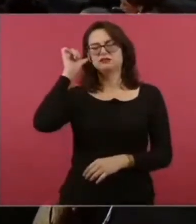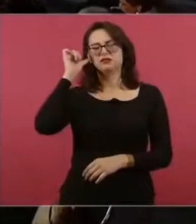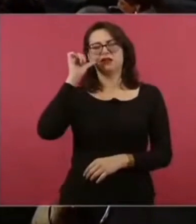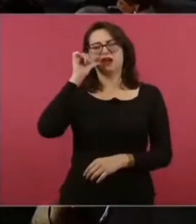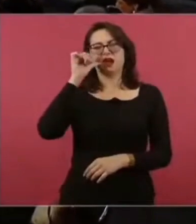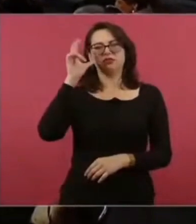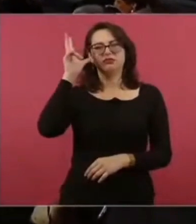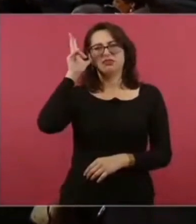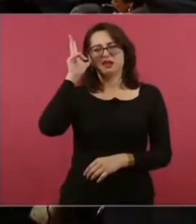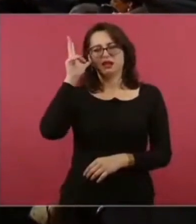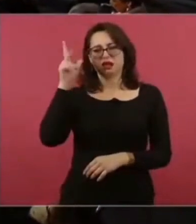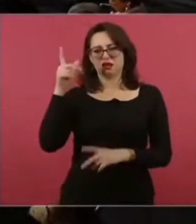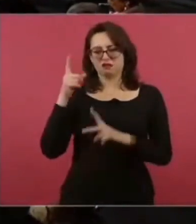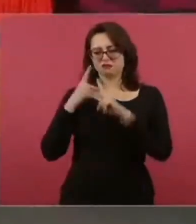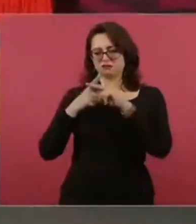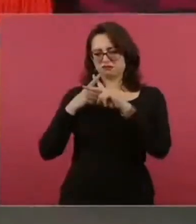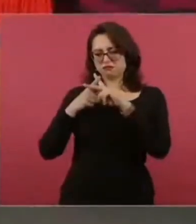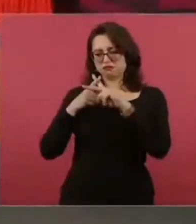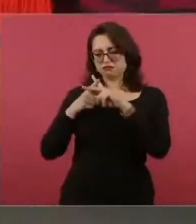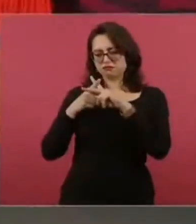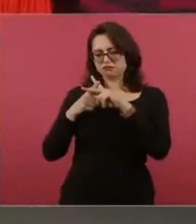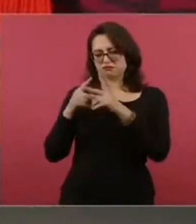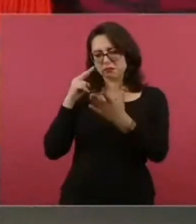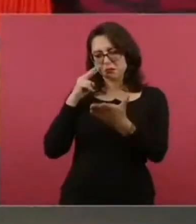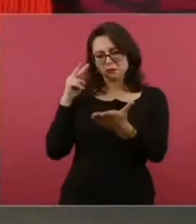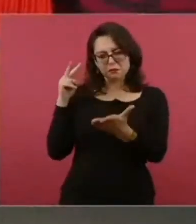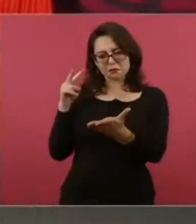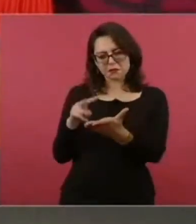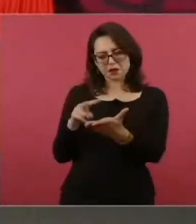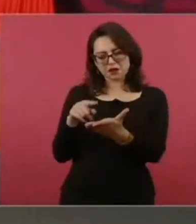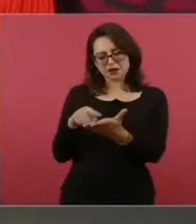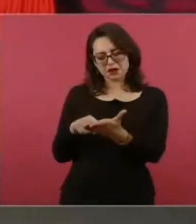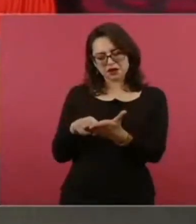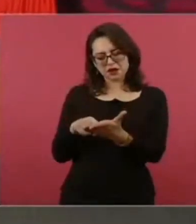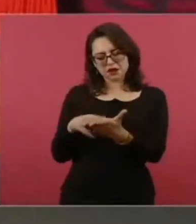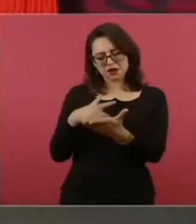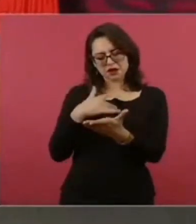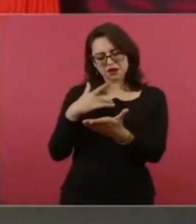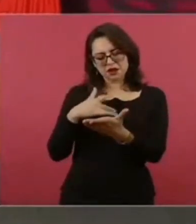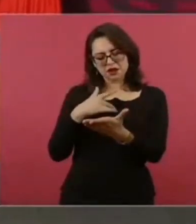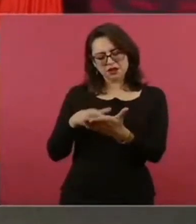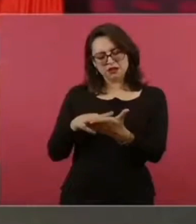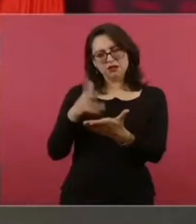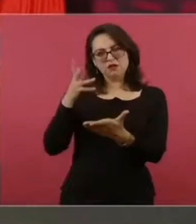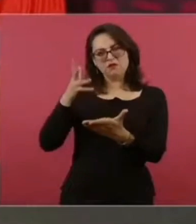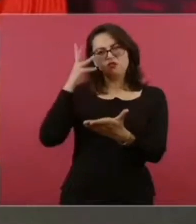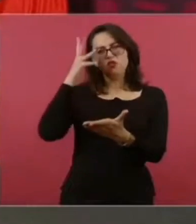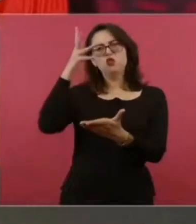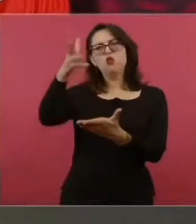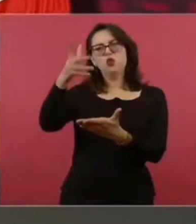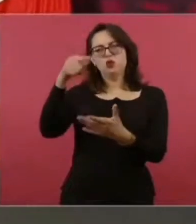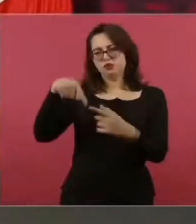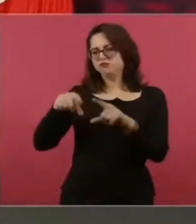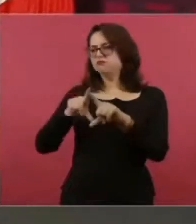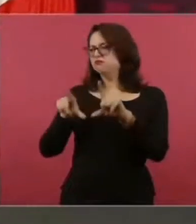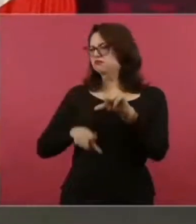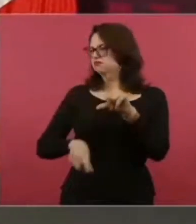estadísticas, donde hacen proyecciones hacia el futuro y en